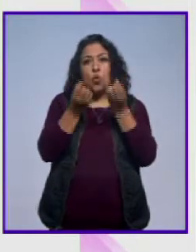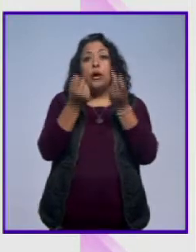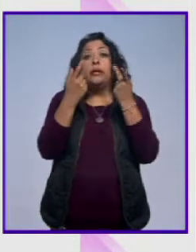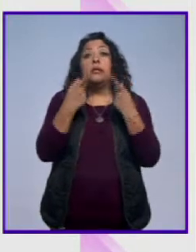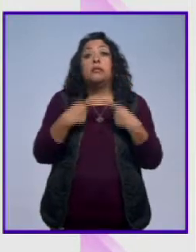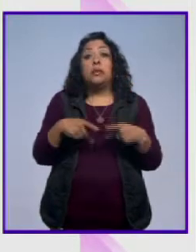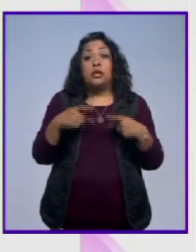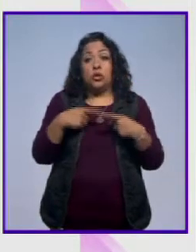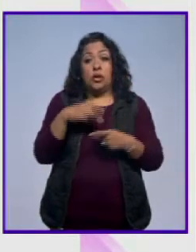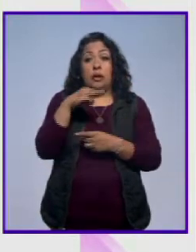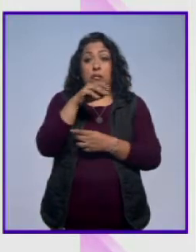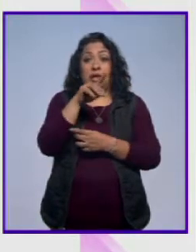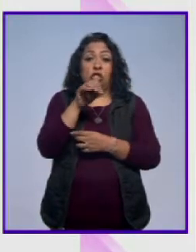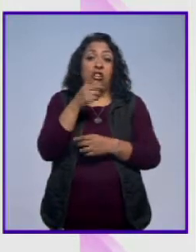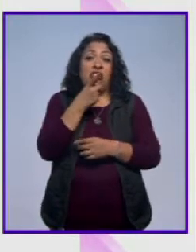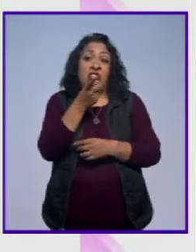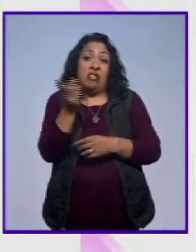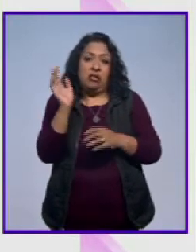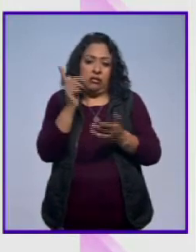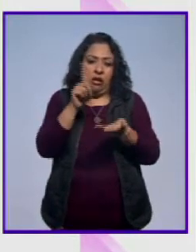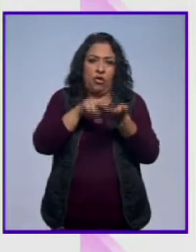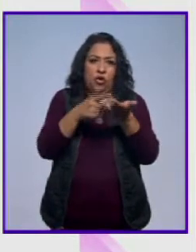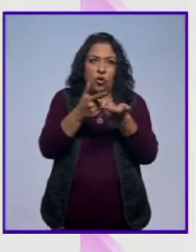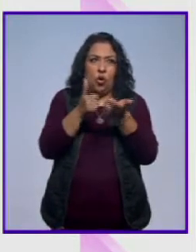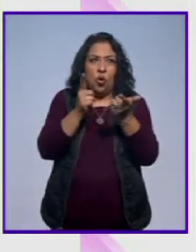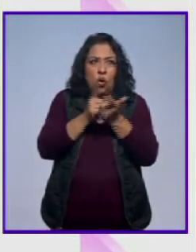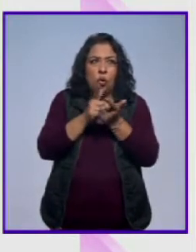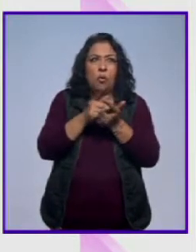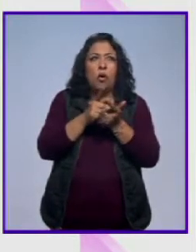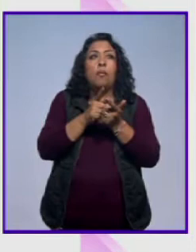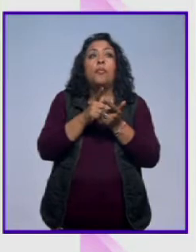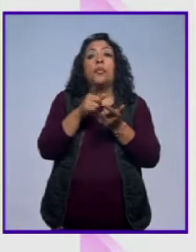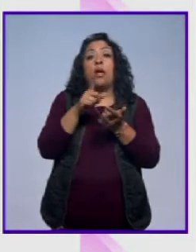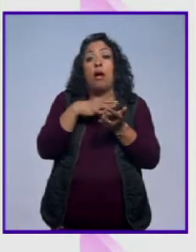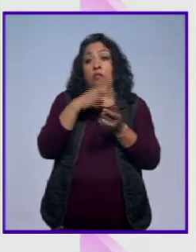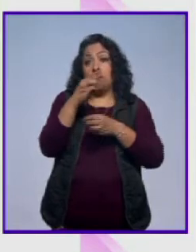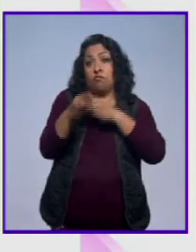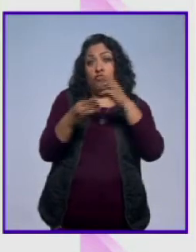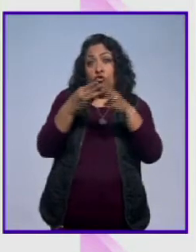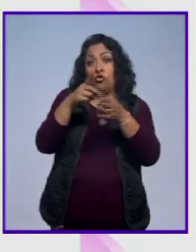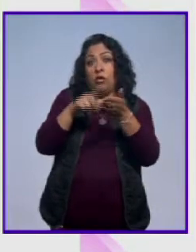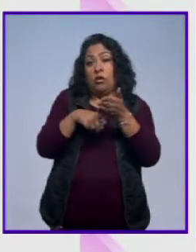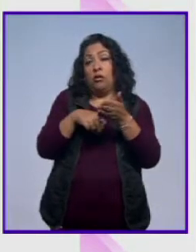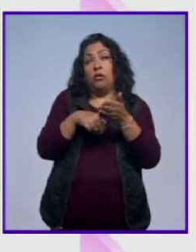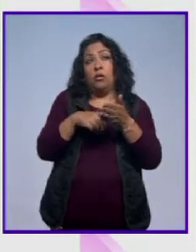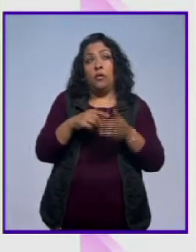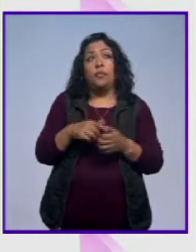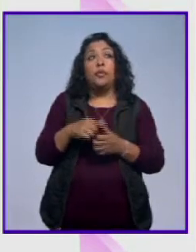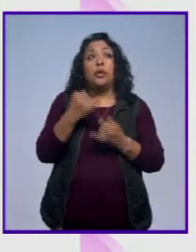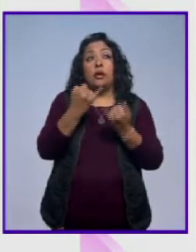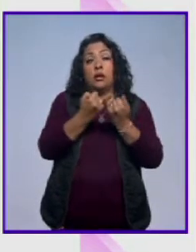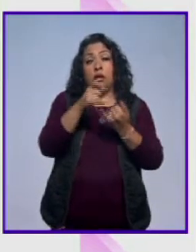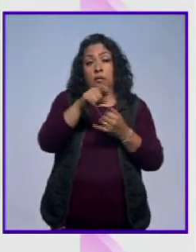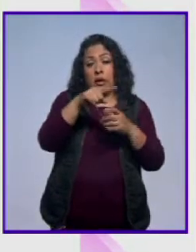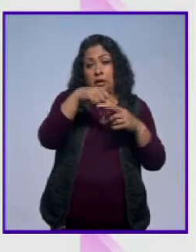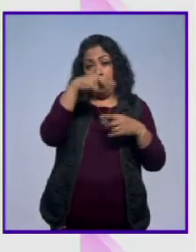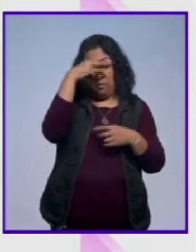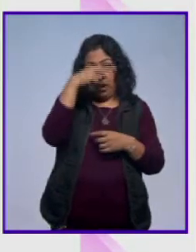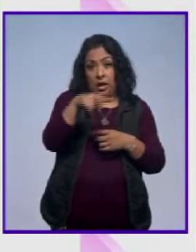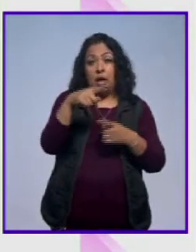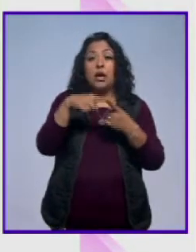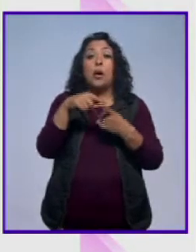personajes mazones o que se suponen mazones han transitado por este planeta a lo largo y ancho. Y por México también.